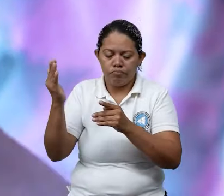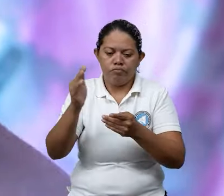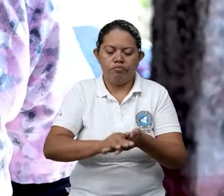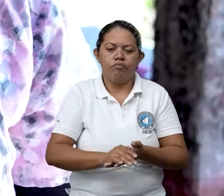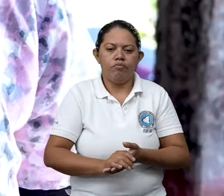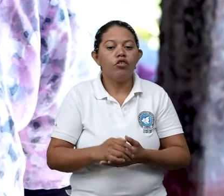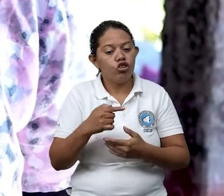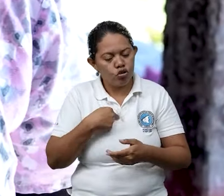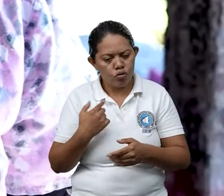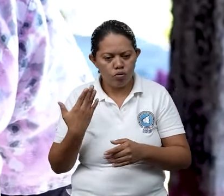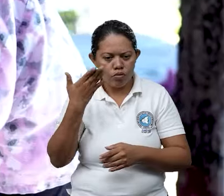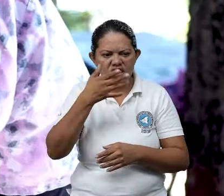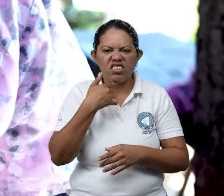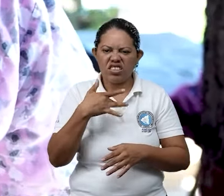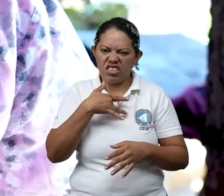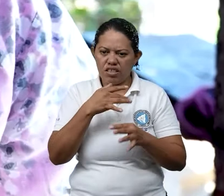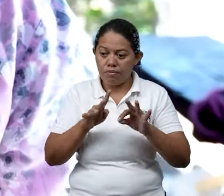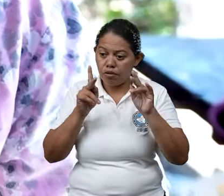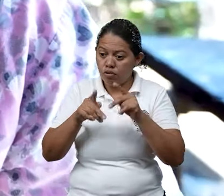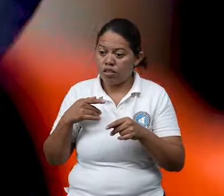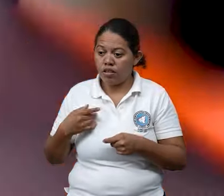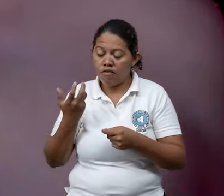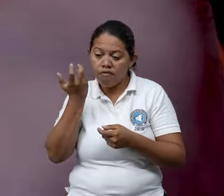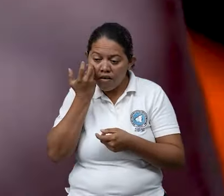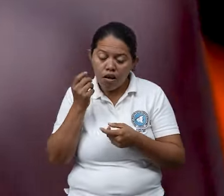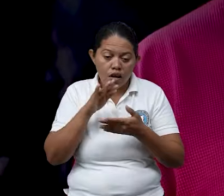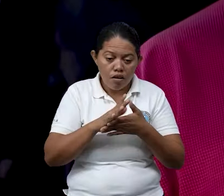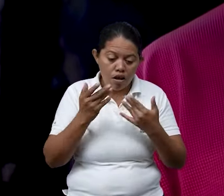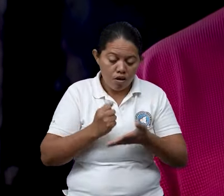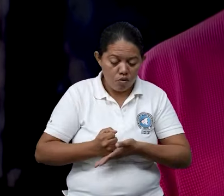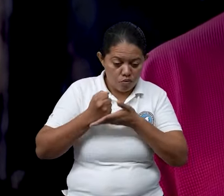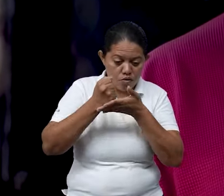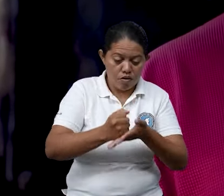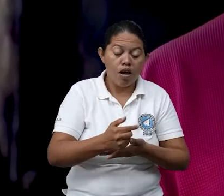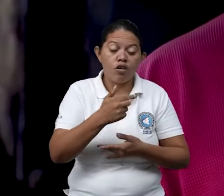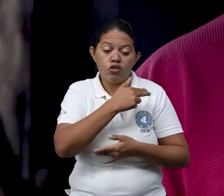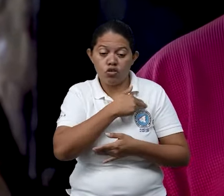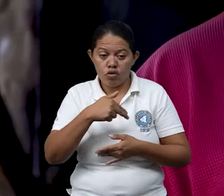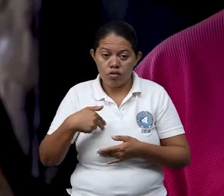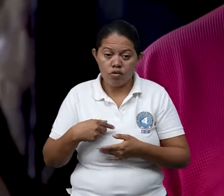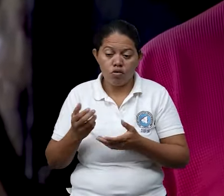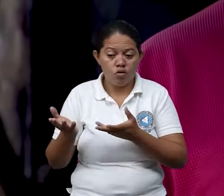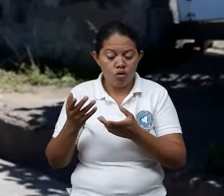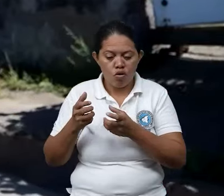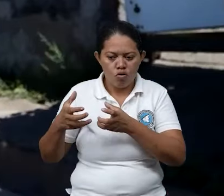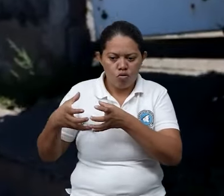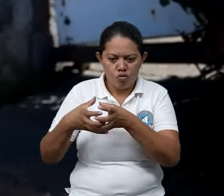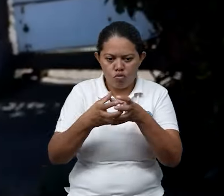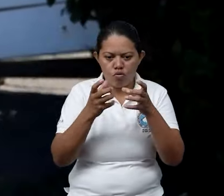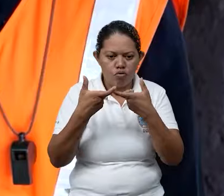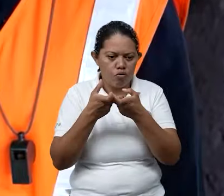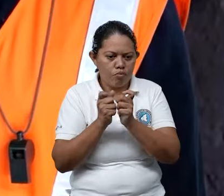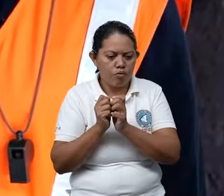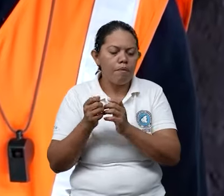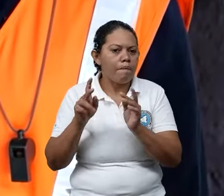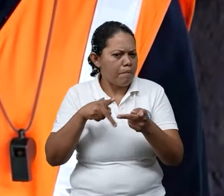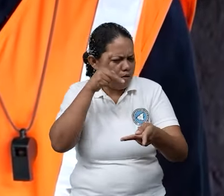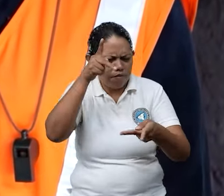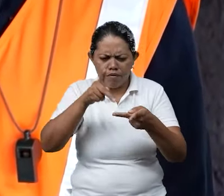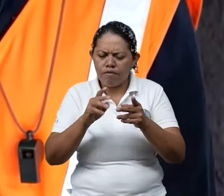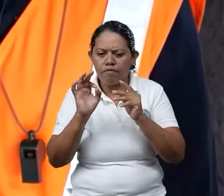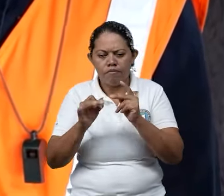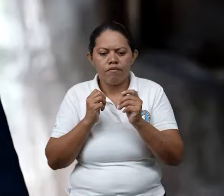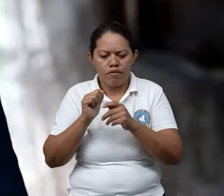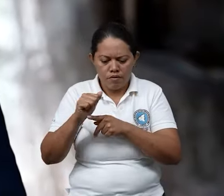Yo asistiré a quienes me necesiten. Yo me encargaré de realizar la evacuación. Perfecto.